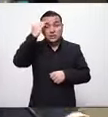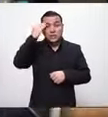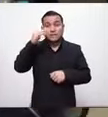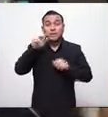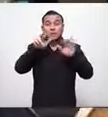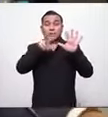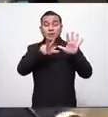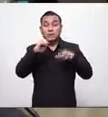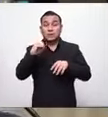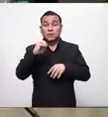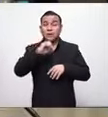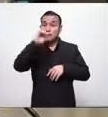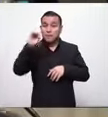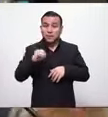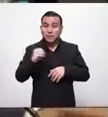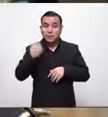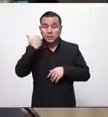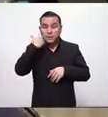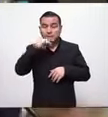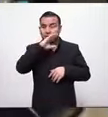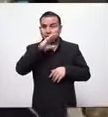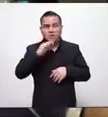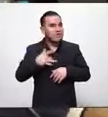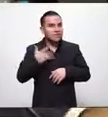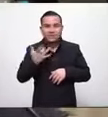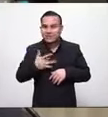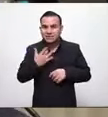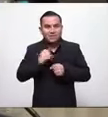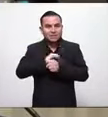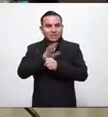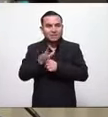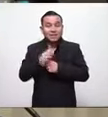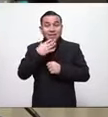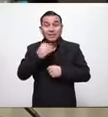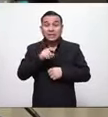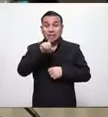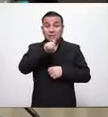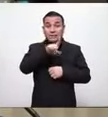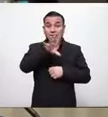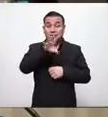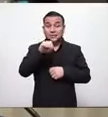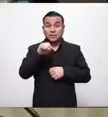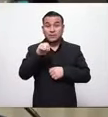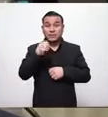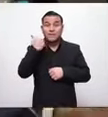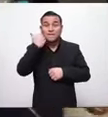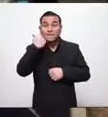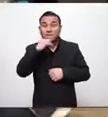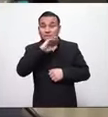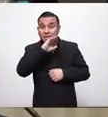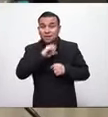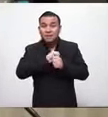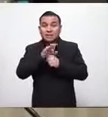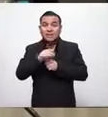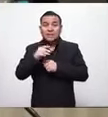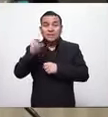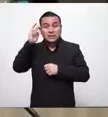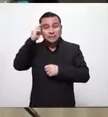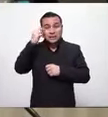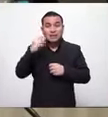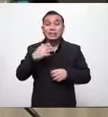ciento de los enfermos son asintomáticos, significa que Chile no tiene ciento cincuenta mil contagiados, sino que tiene quinientos mil.